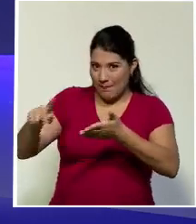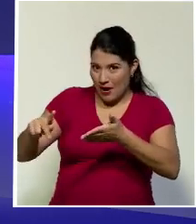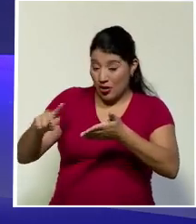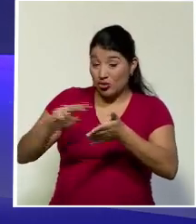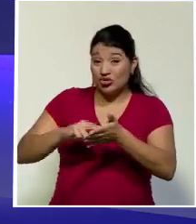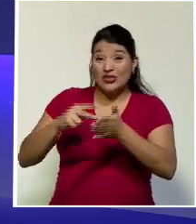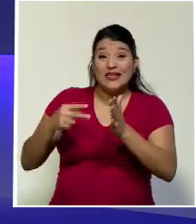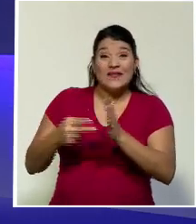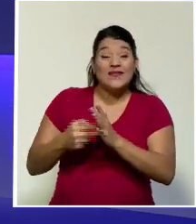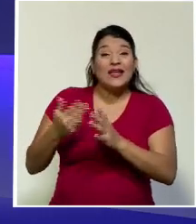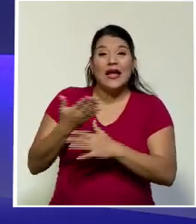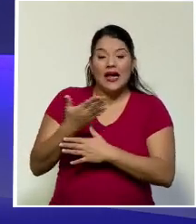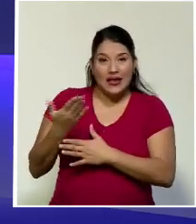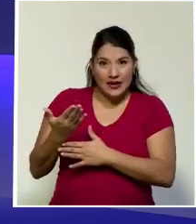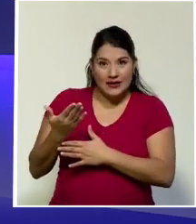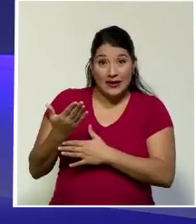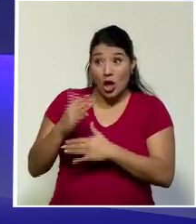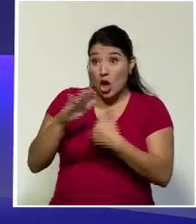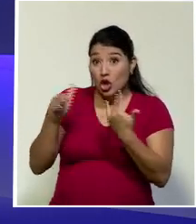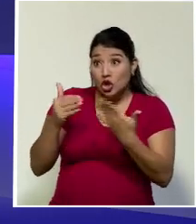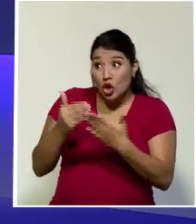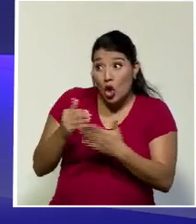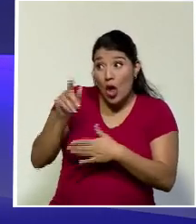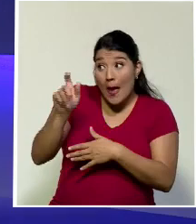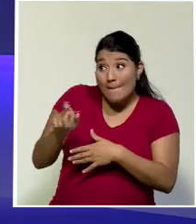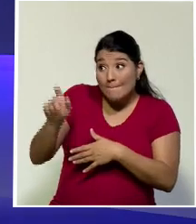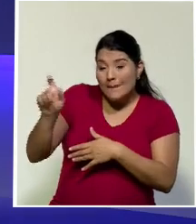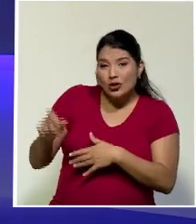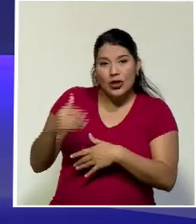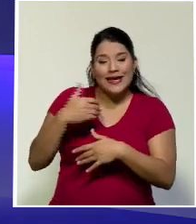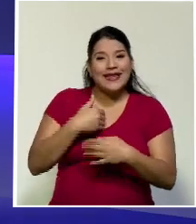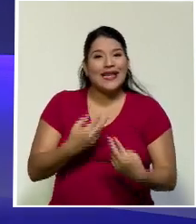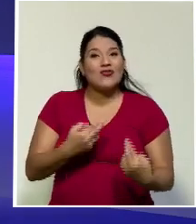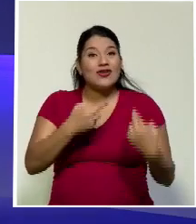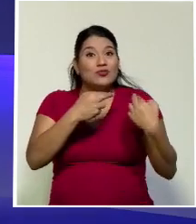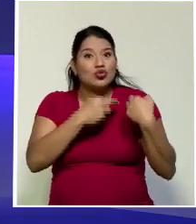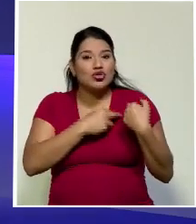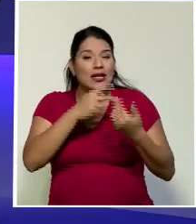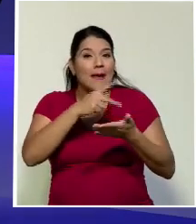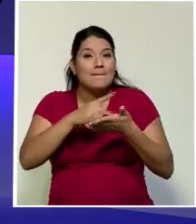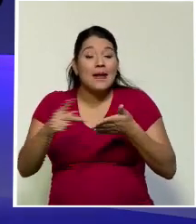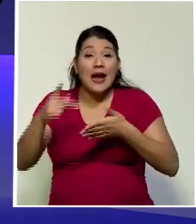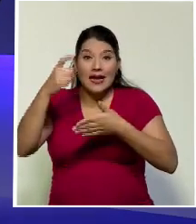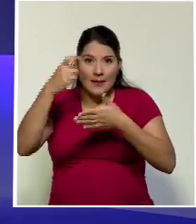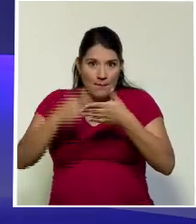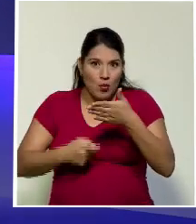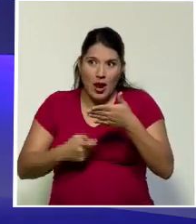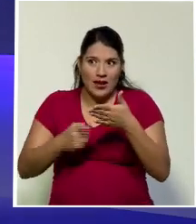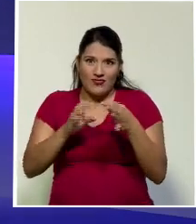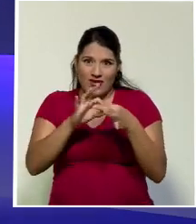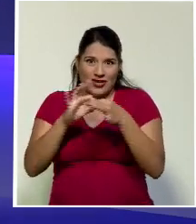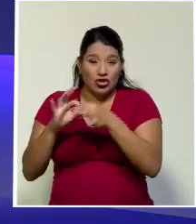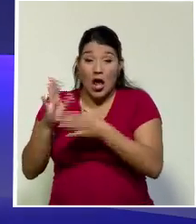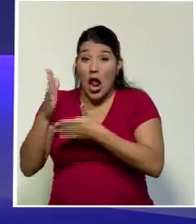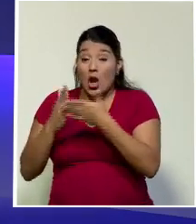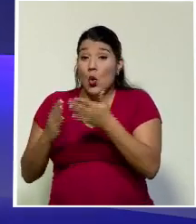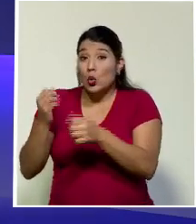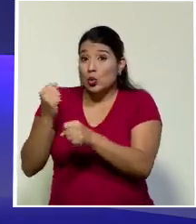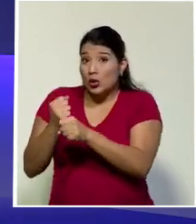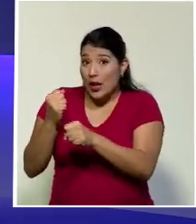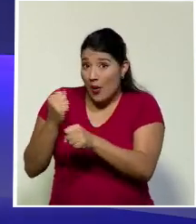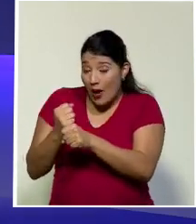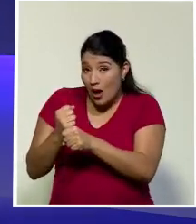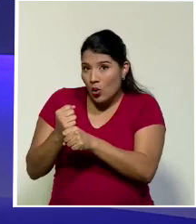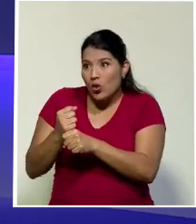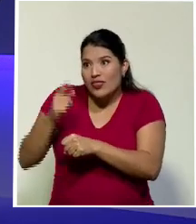sujetos que estamos obligados, según la norma, a pagar un determinado impuesto sobre una actividad específica, lo hagamos.